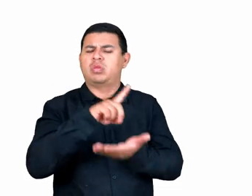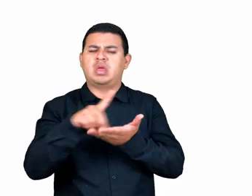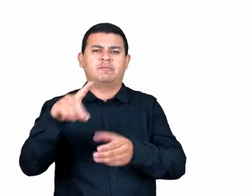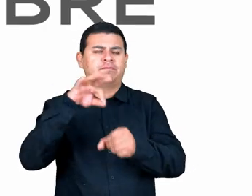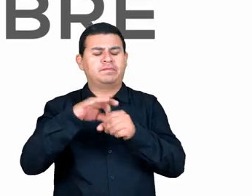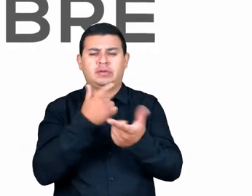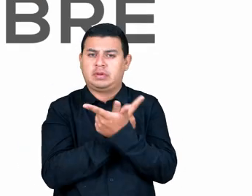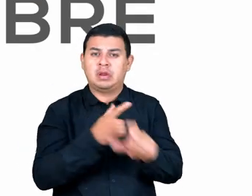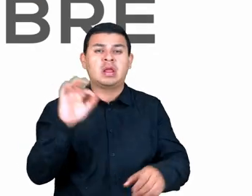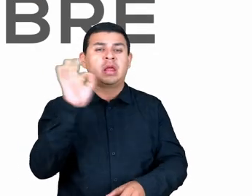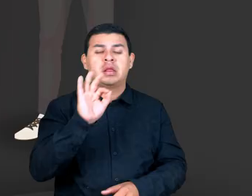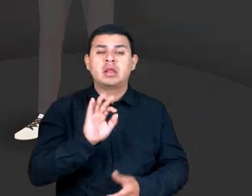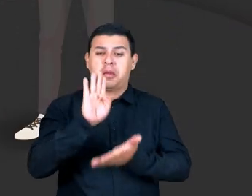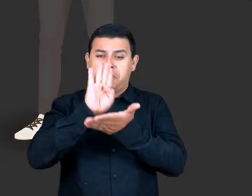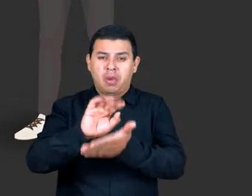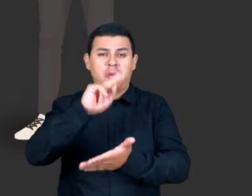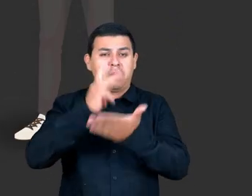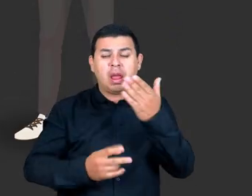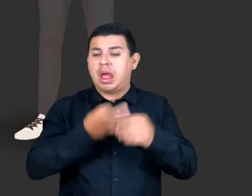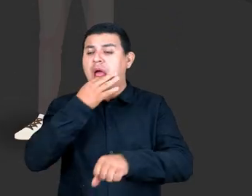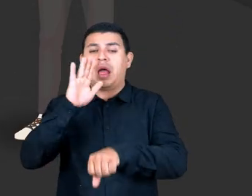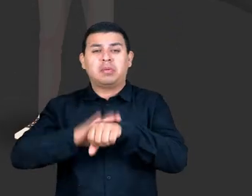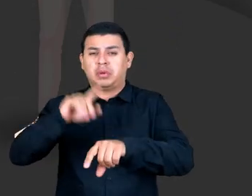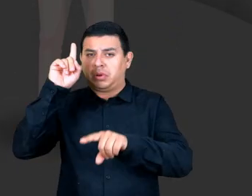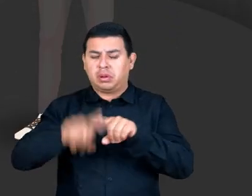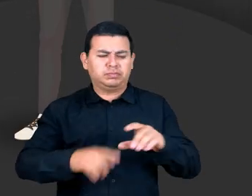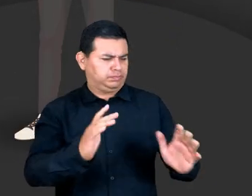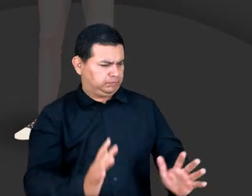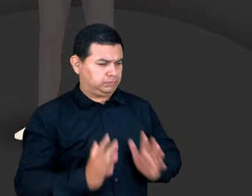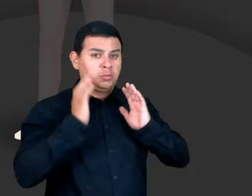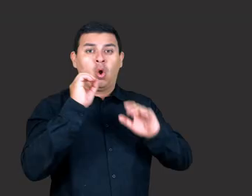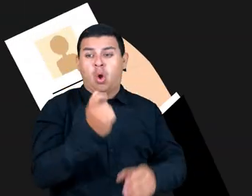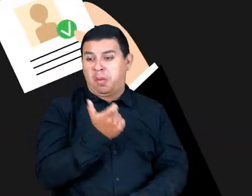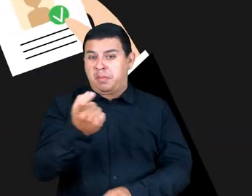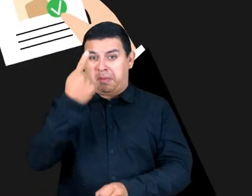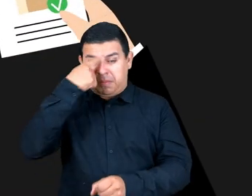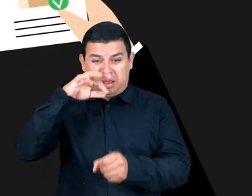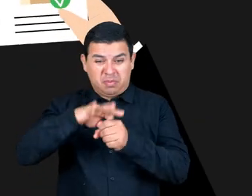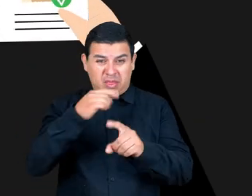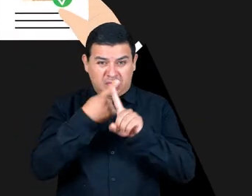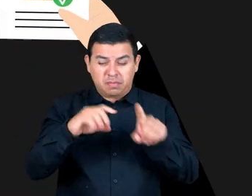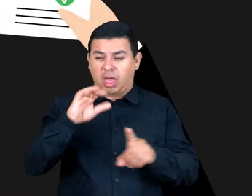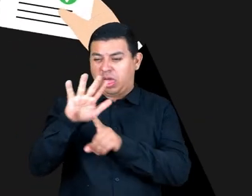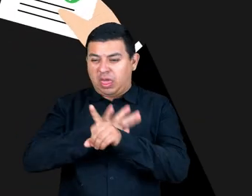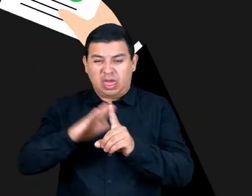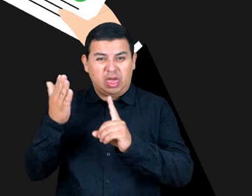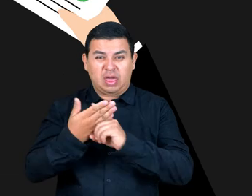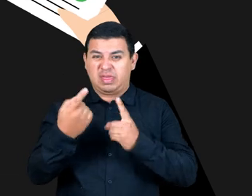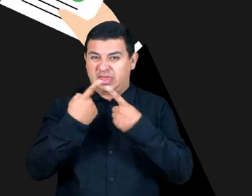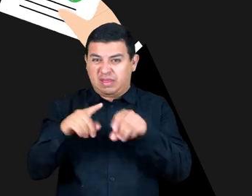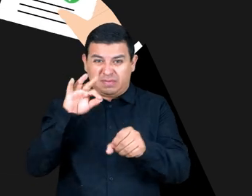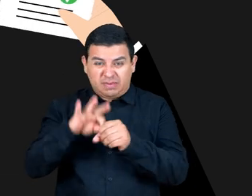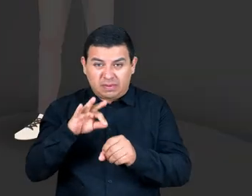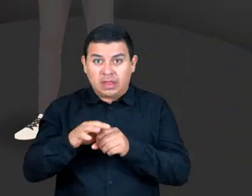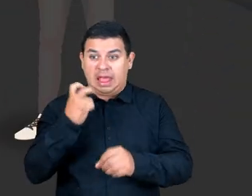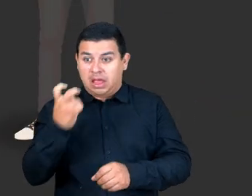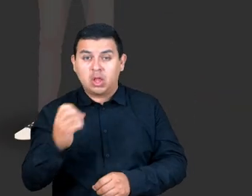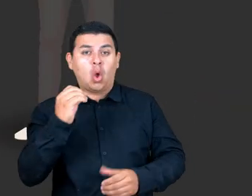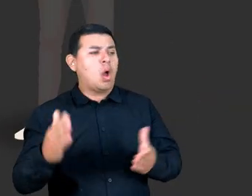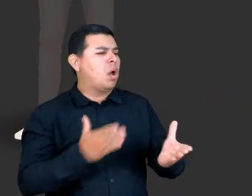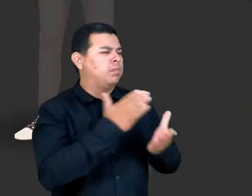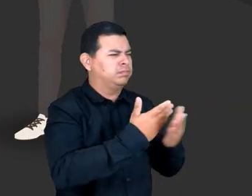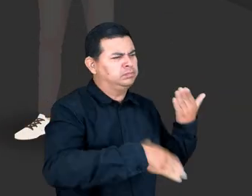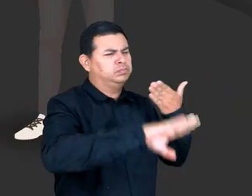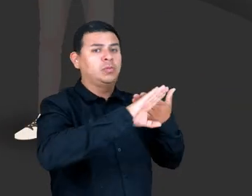Tienes derecho a un voto libre si te condicionan el acceso a programas sociales, si intentan comprar o coaccionar tu voto, si te